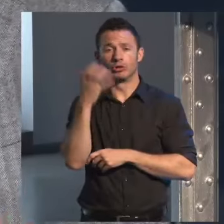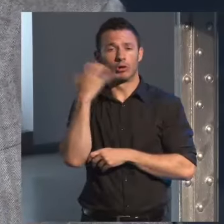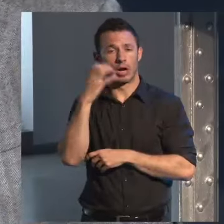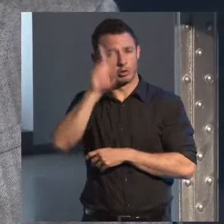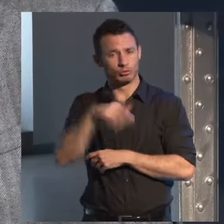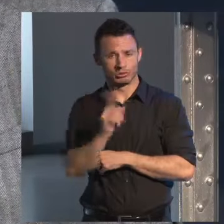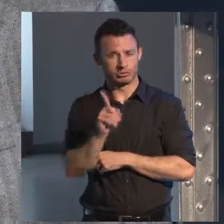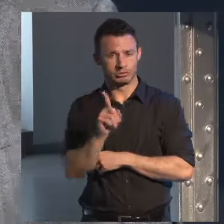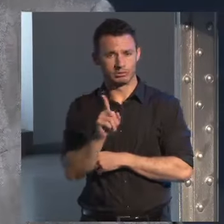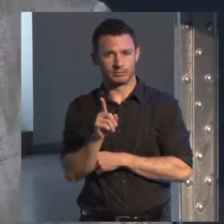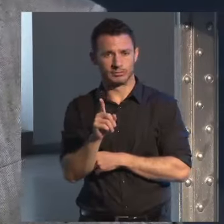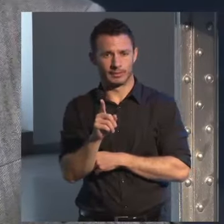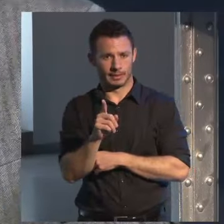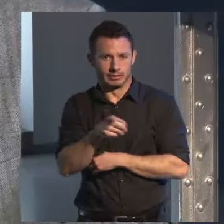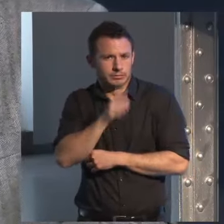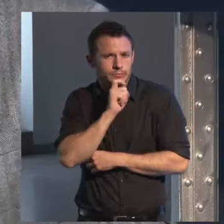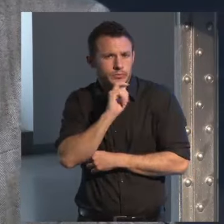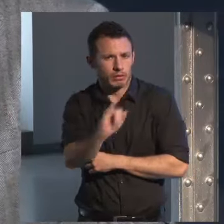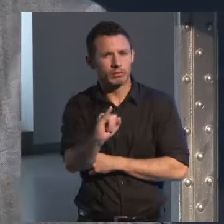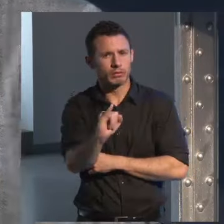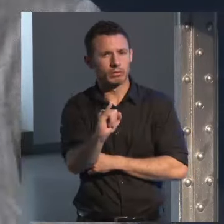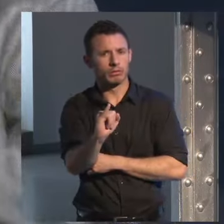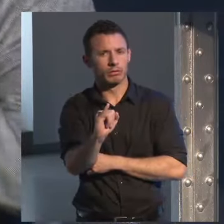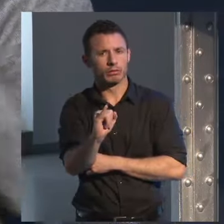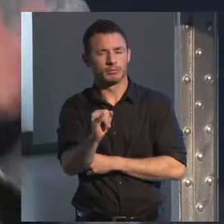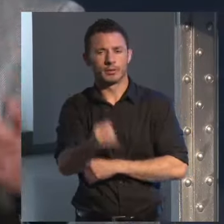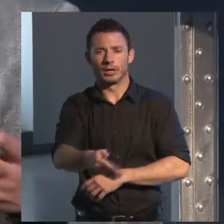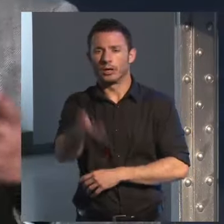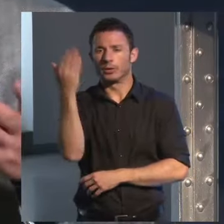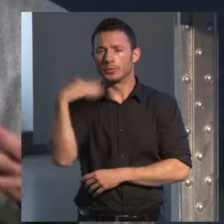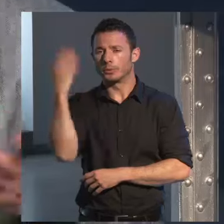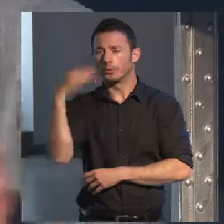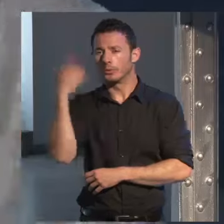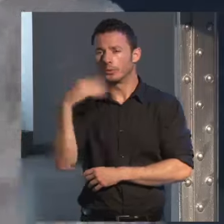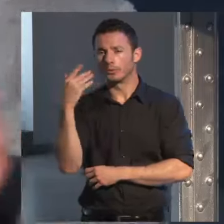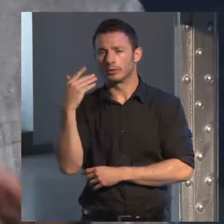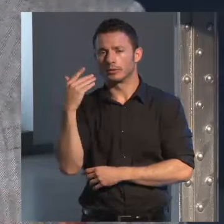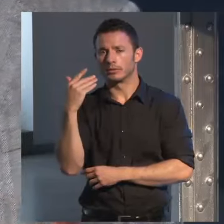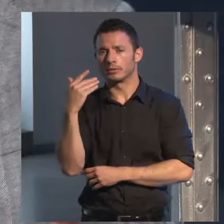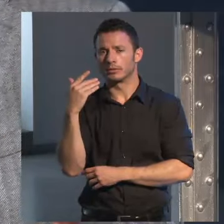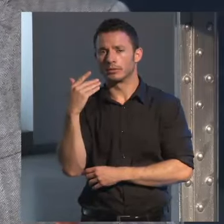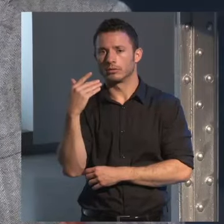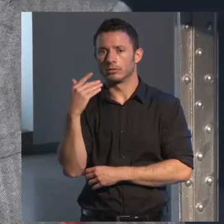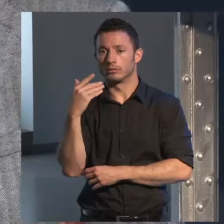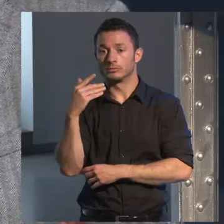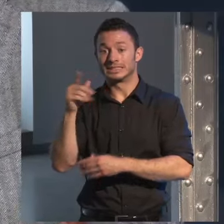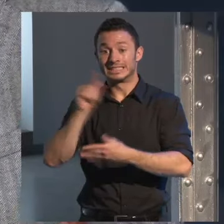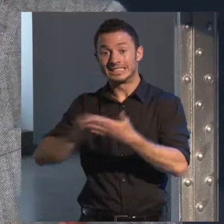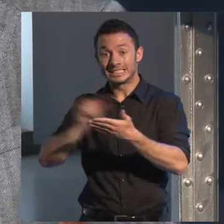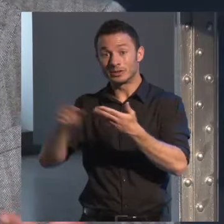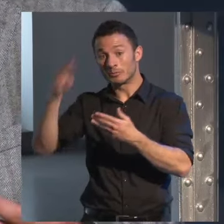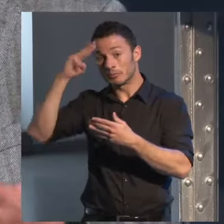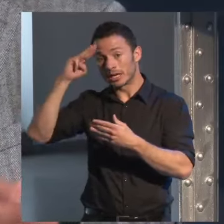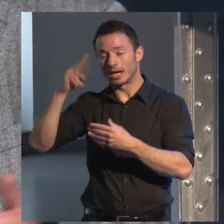haya esa dificultad hace muchos años muchos años un escritor mexicano me decía